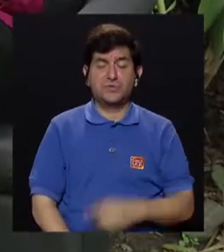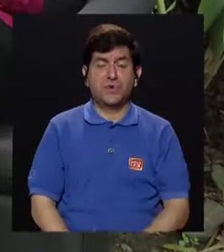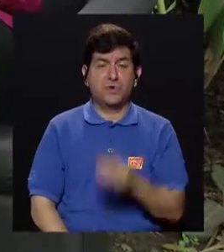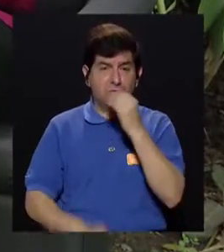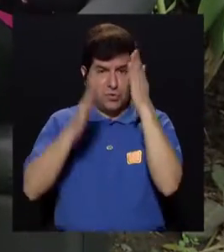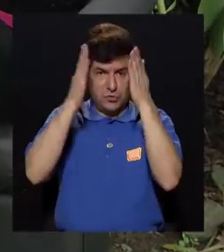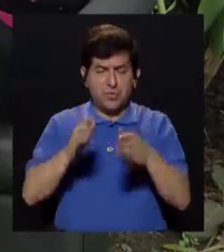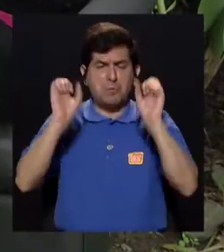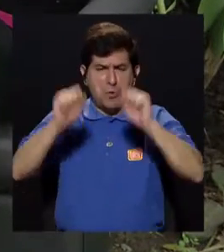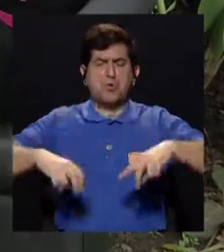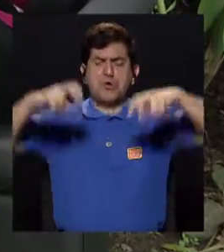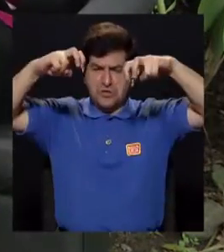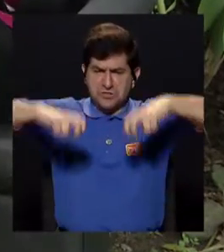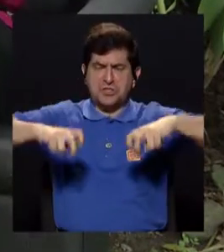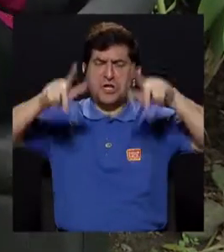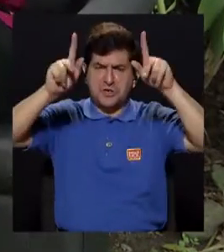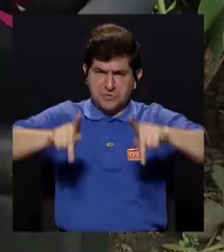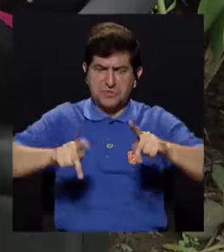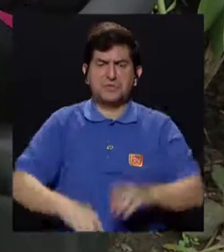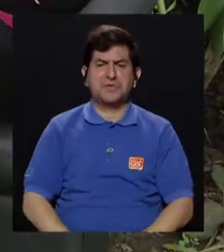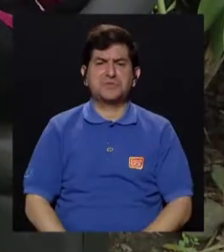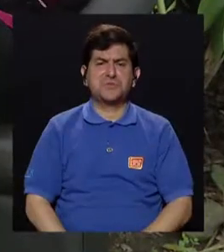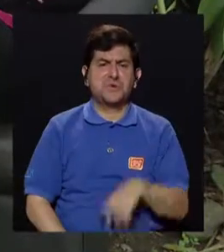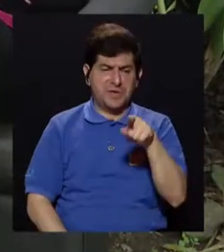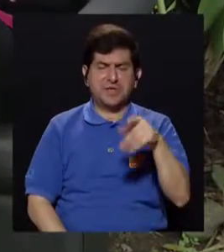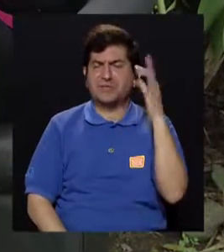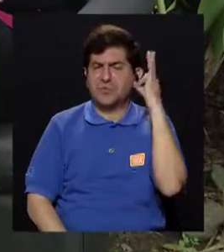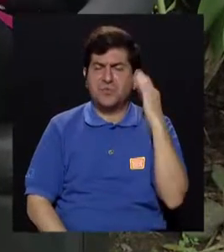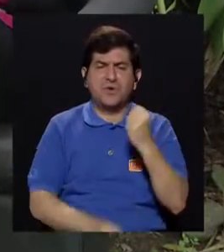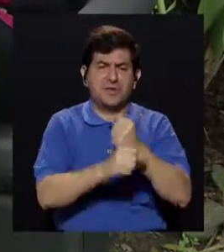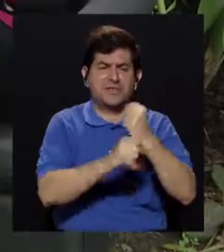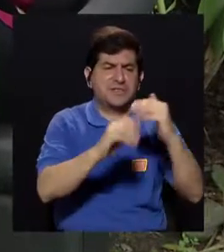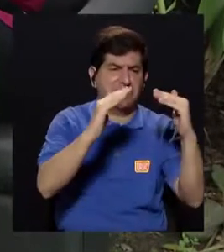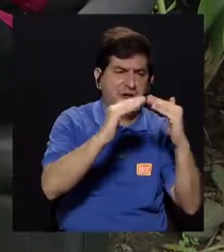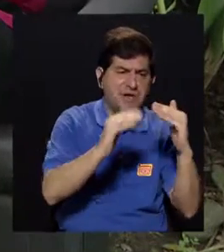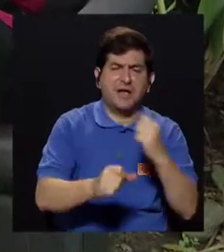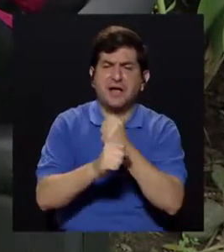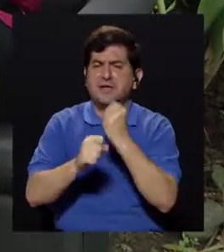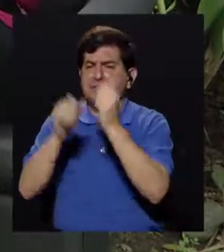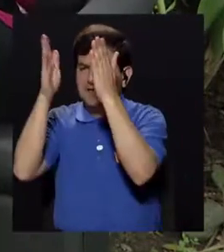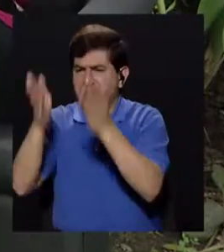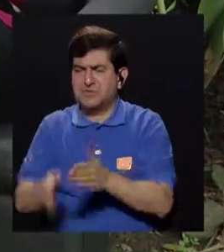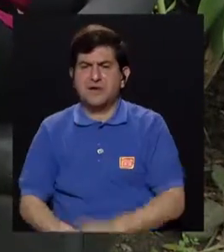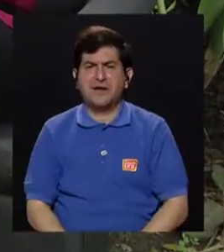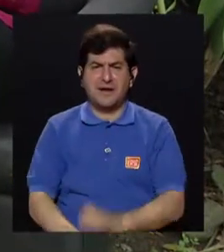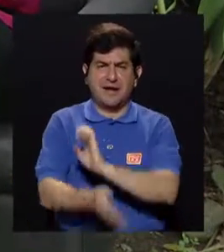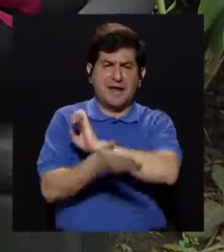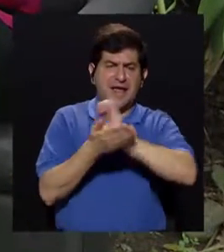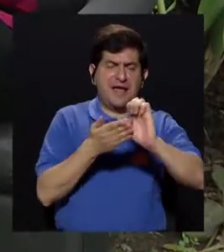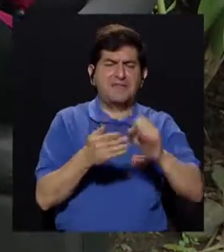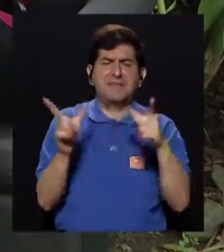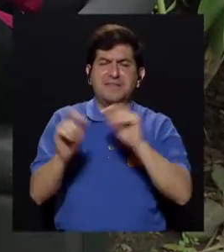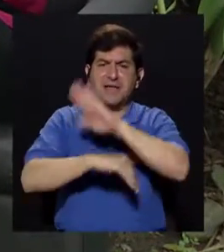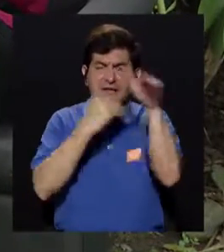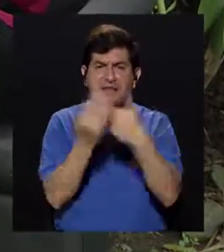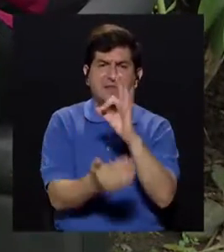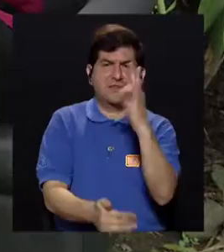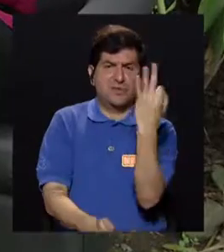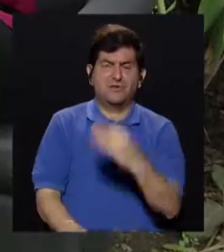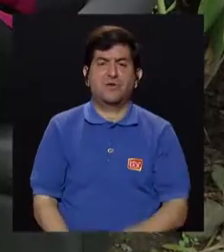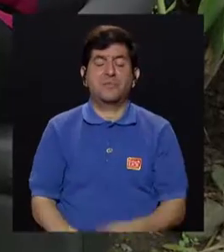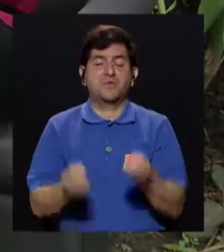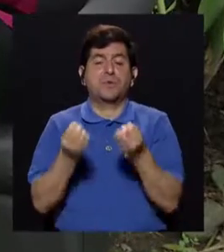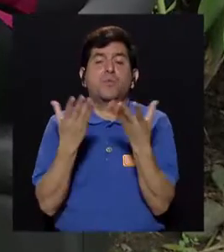foros, sentémonos a hablar con la población, con las amas de casa, con la clase trabajadora, cómo prevenir el cáncer en todas sus